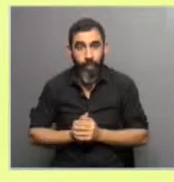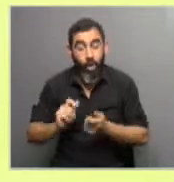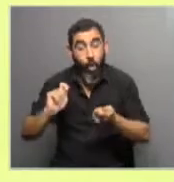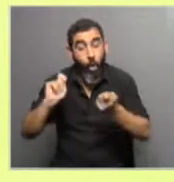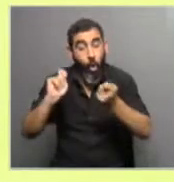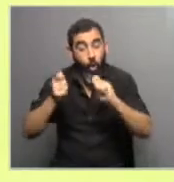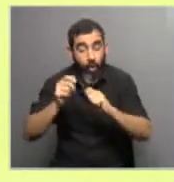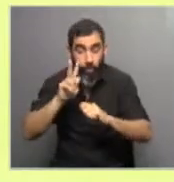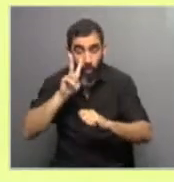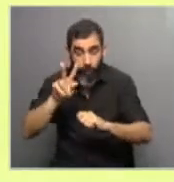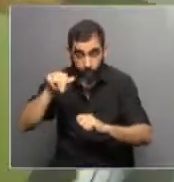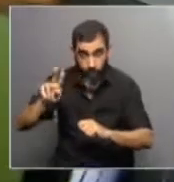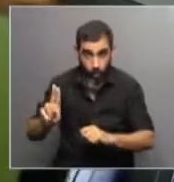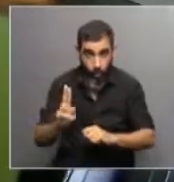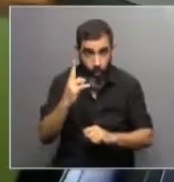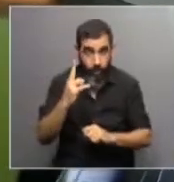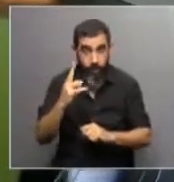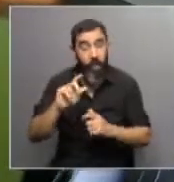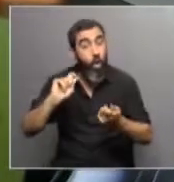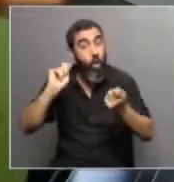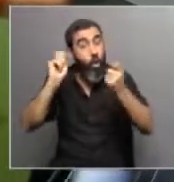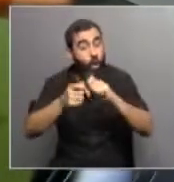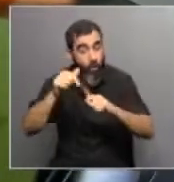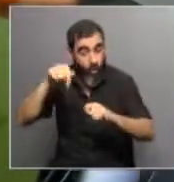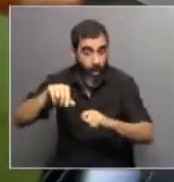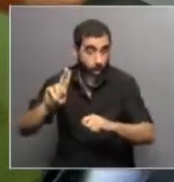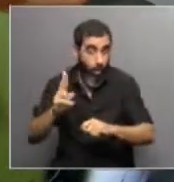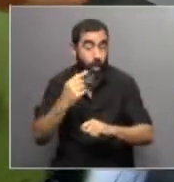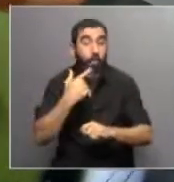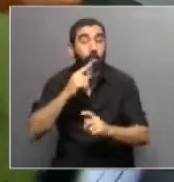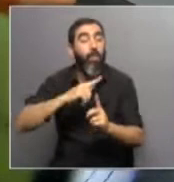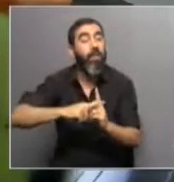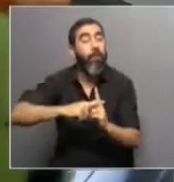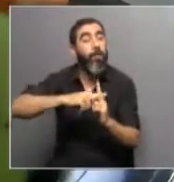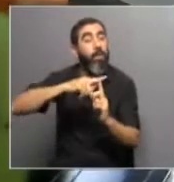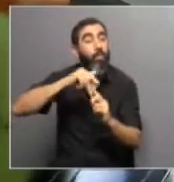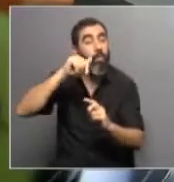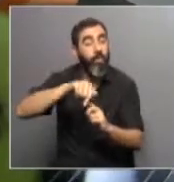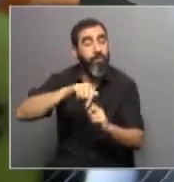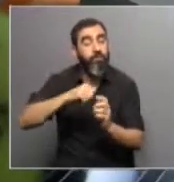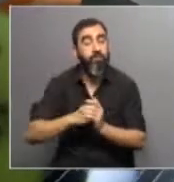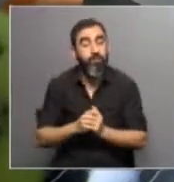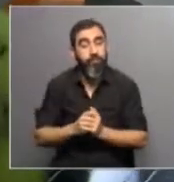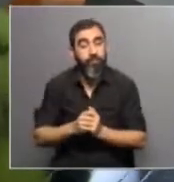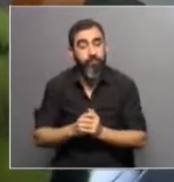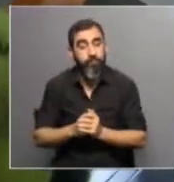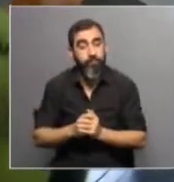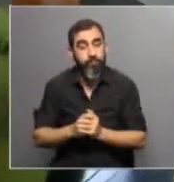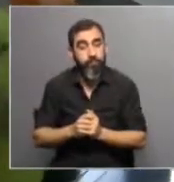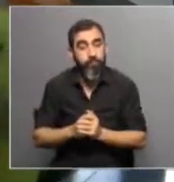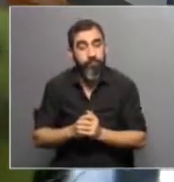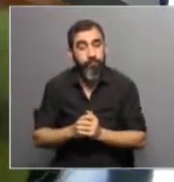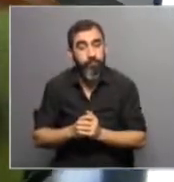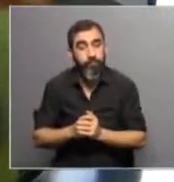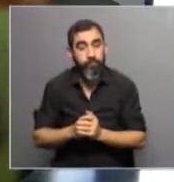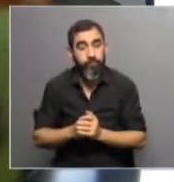han sido observados en Uruguay primero. Los cambios que hemos tenido, por ejemplo, en temperatura, es que unos trabajos de Madeleine